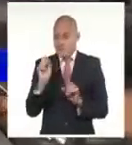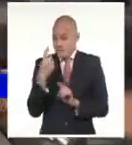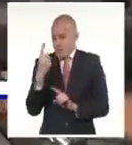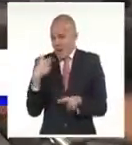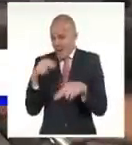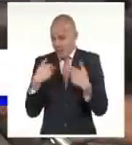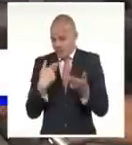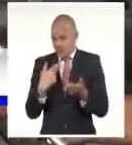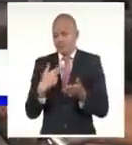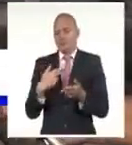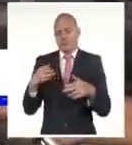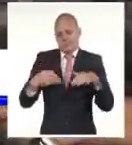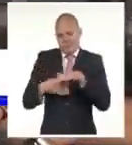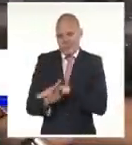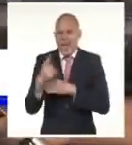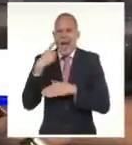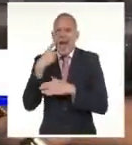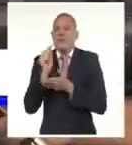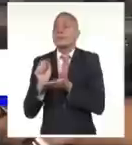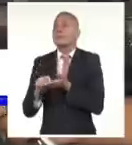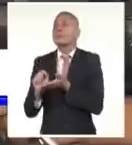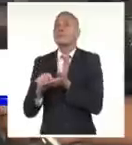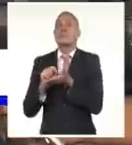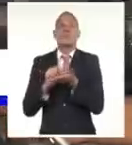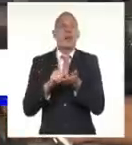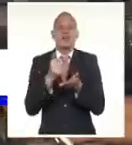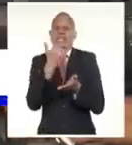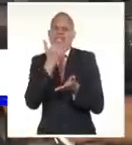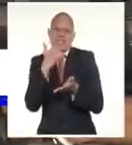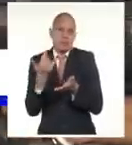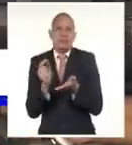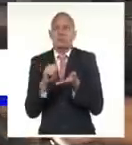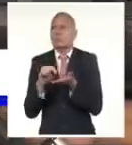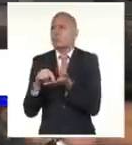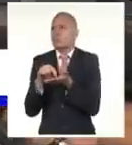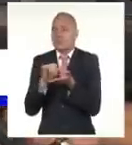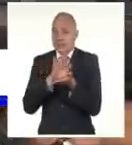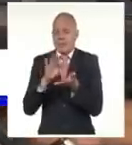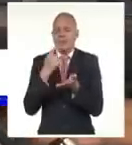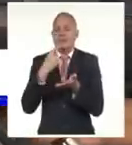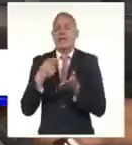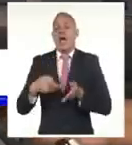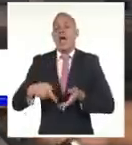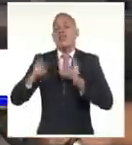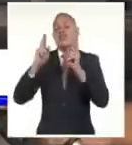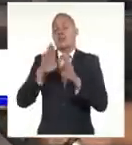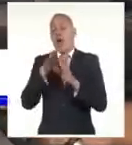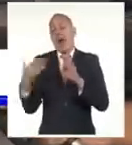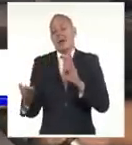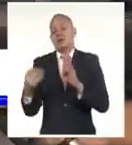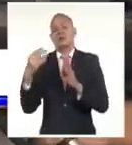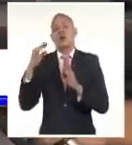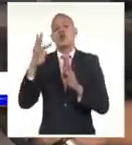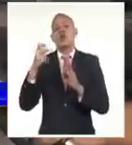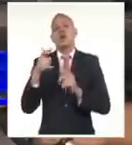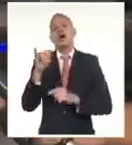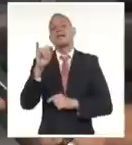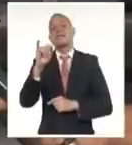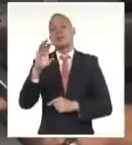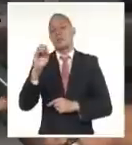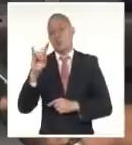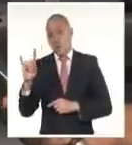aledaños al hotel que han sido afectados. Particularmente el edificio 609, que ha sido el que ha sido más